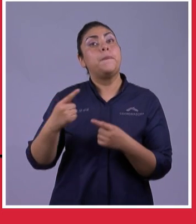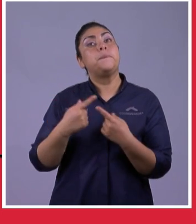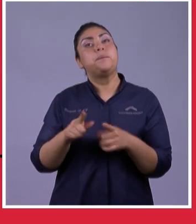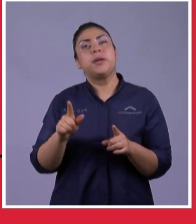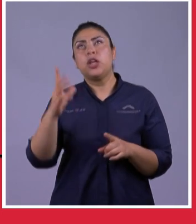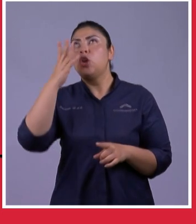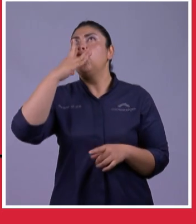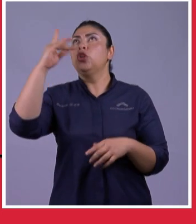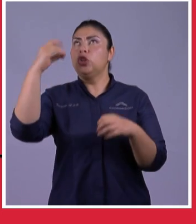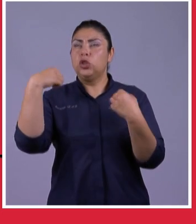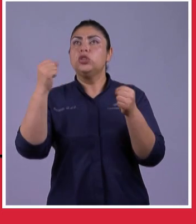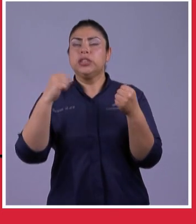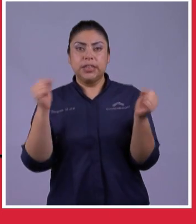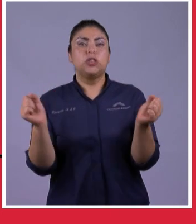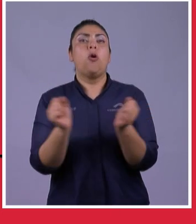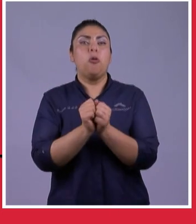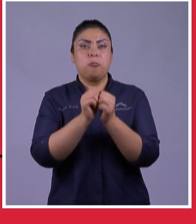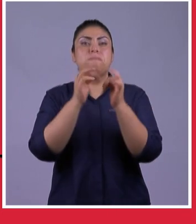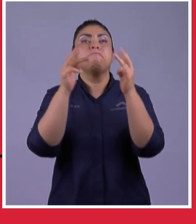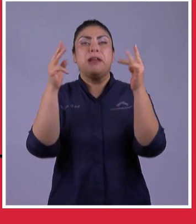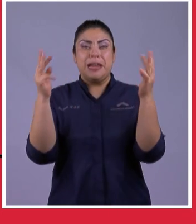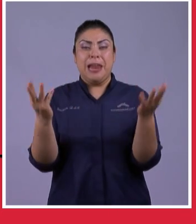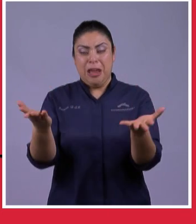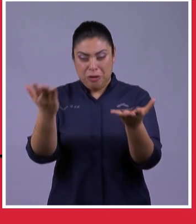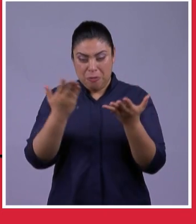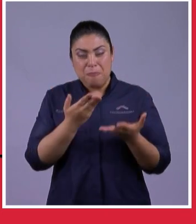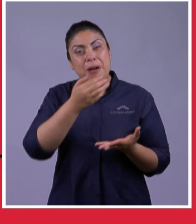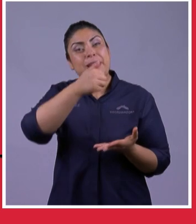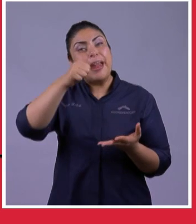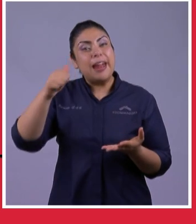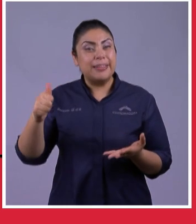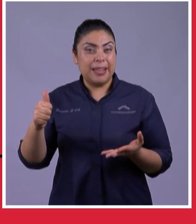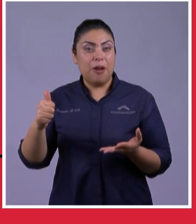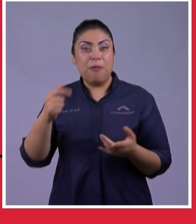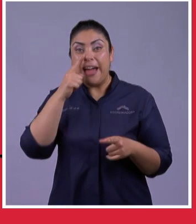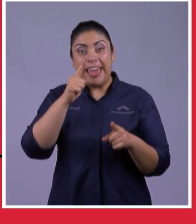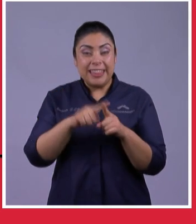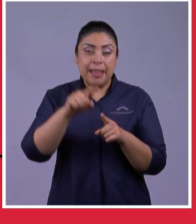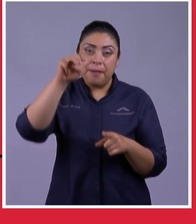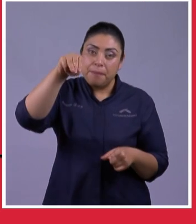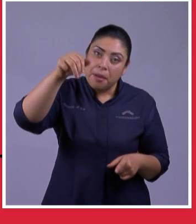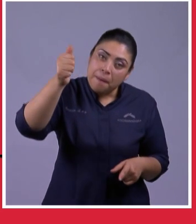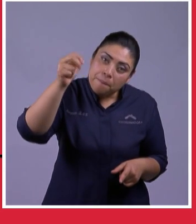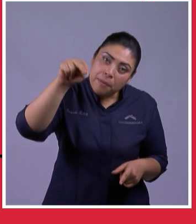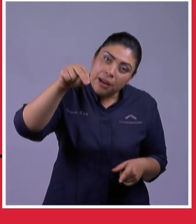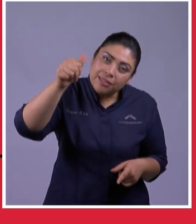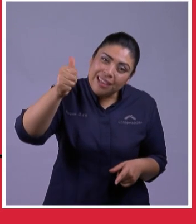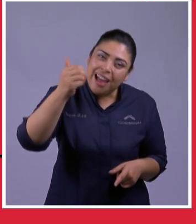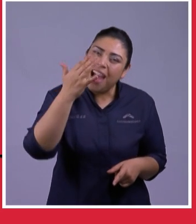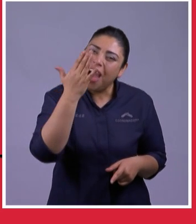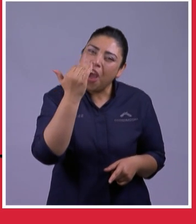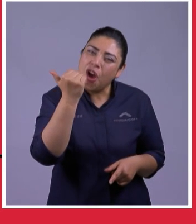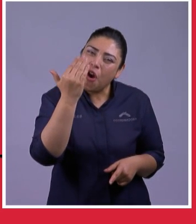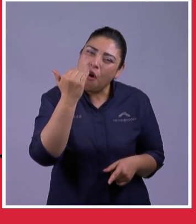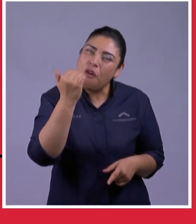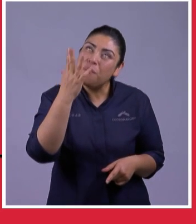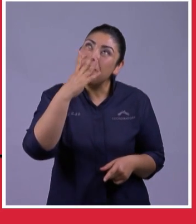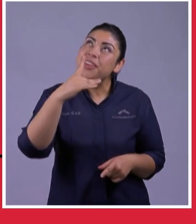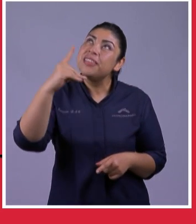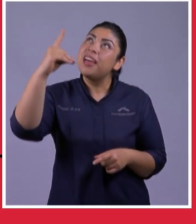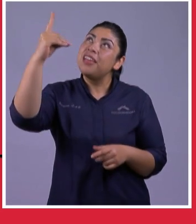Para Ti Él Es Quien Te Alimentó Con Maná En El Desierto Maná Que Tus Antepasados